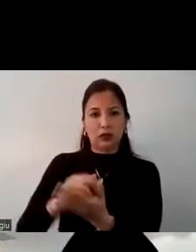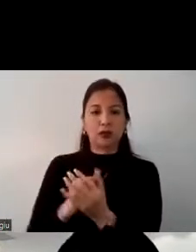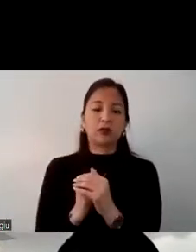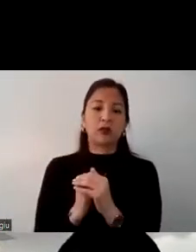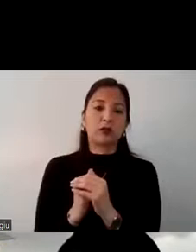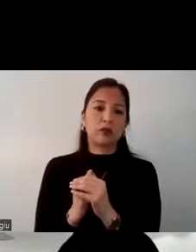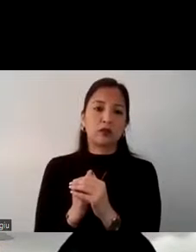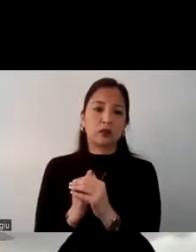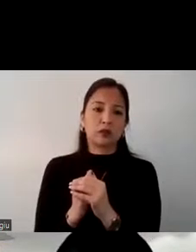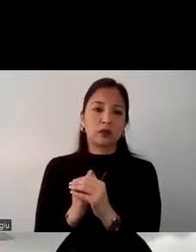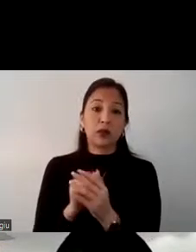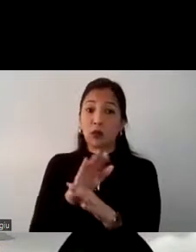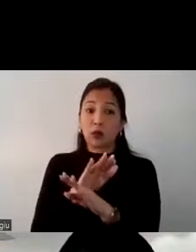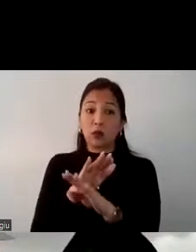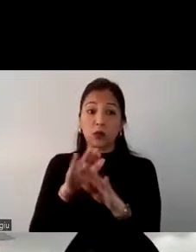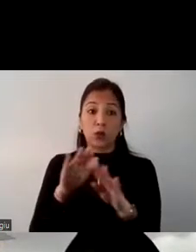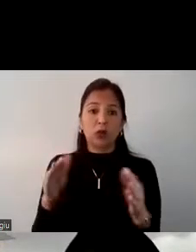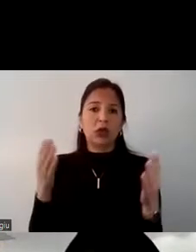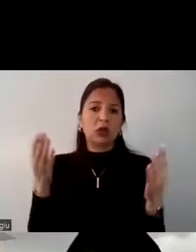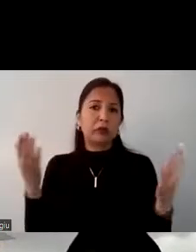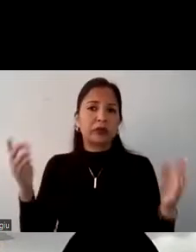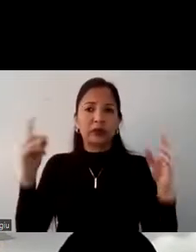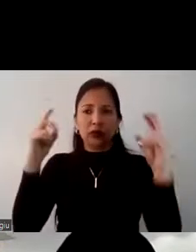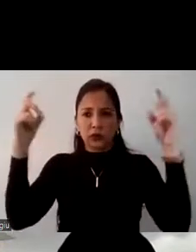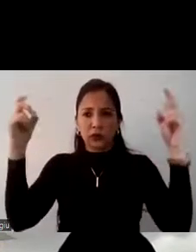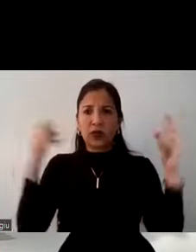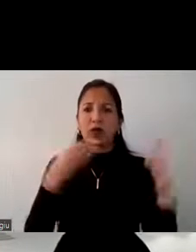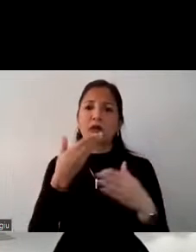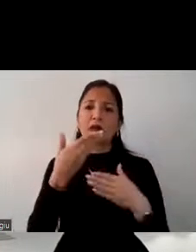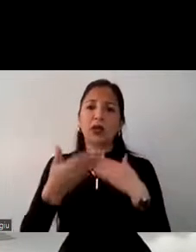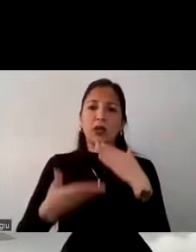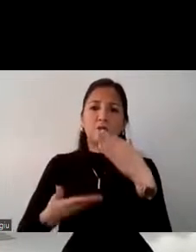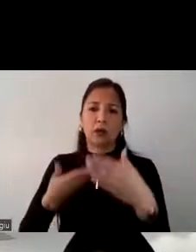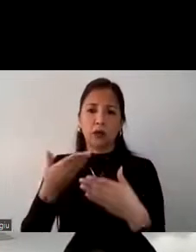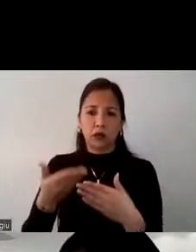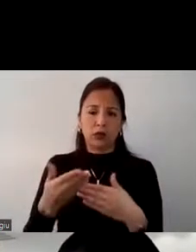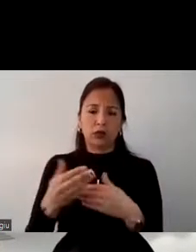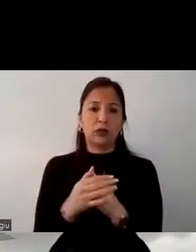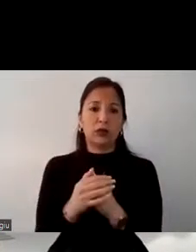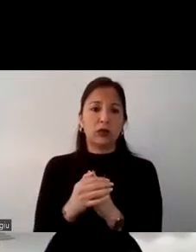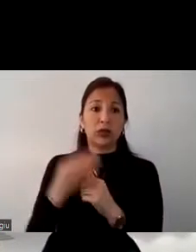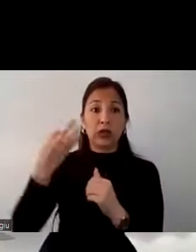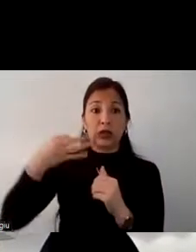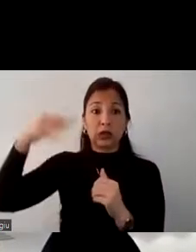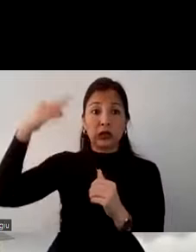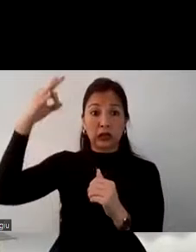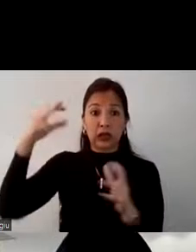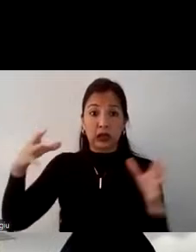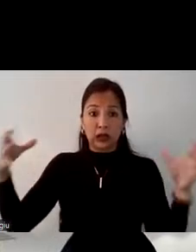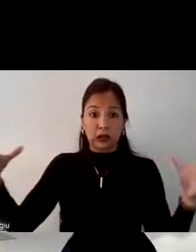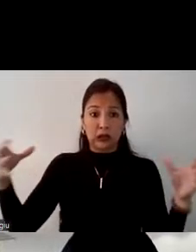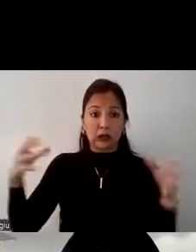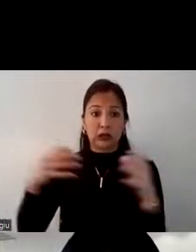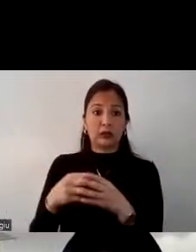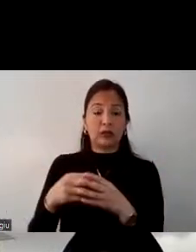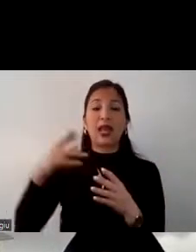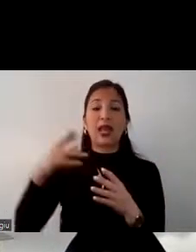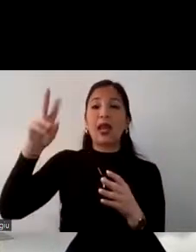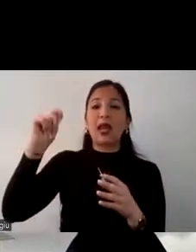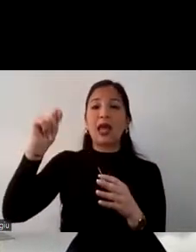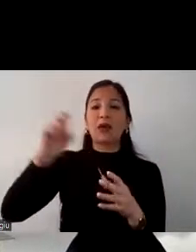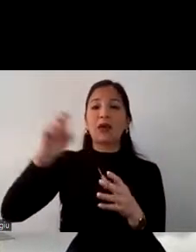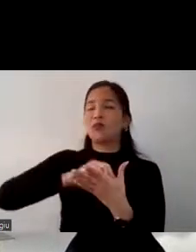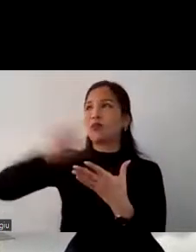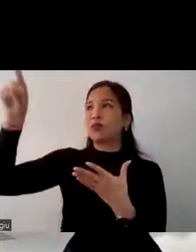por último por vamos a ver las conclusiones y recomendaciones tres grandes conclusiones reactivación de los